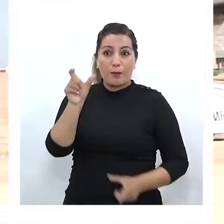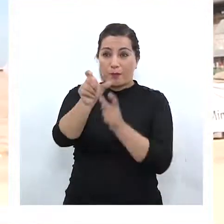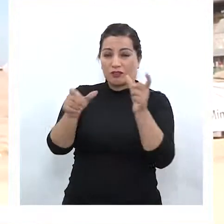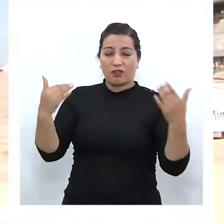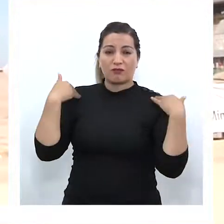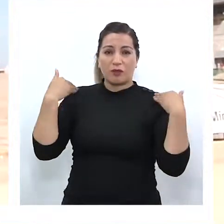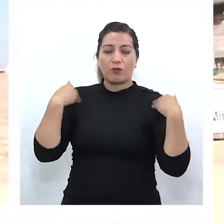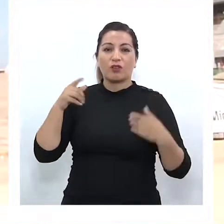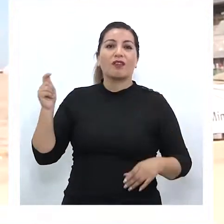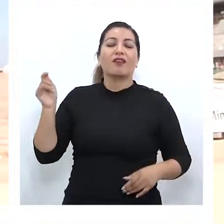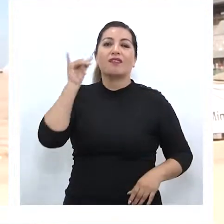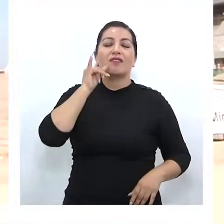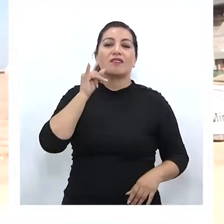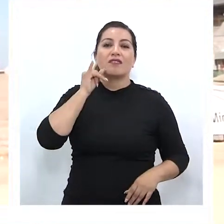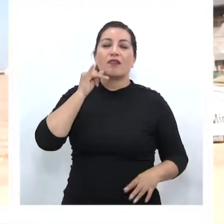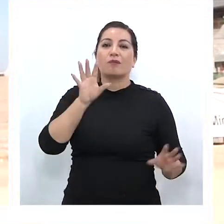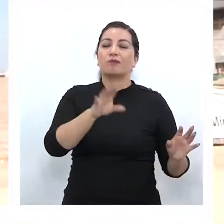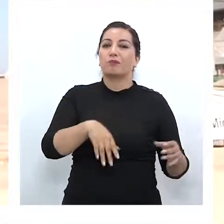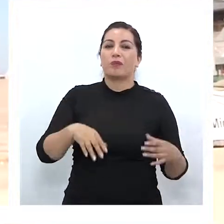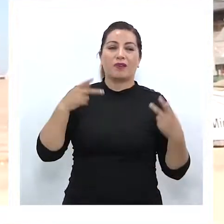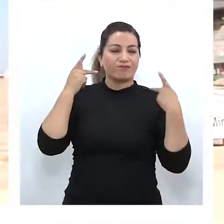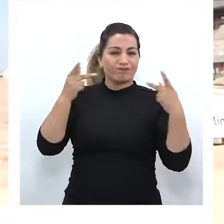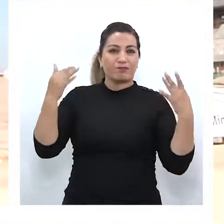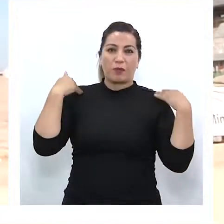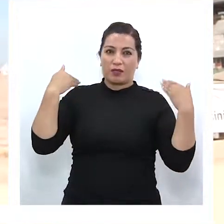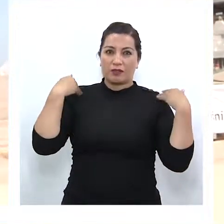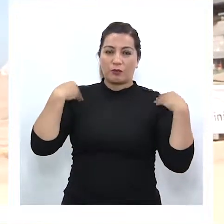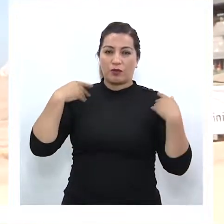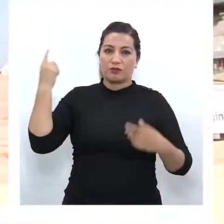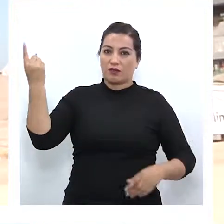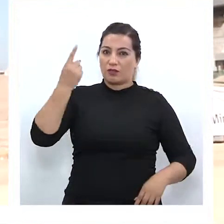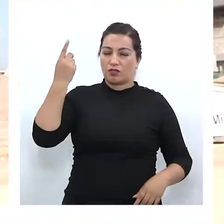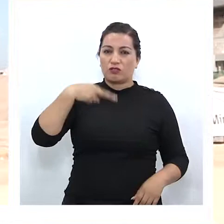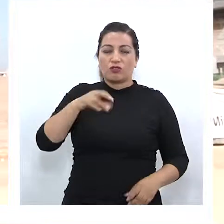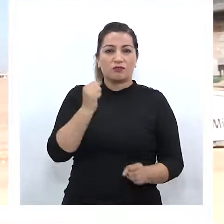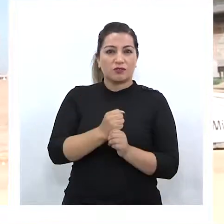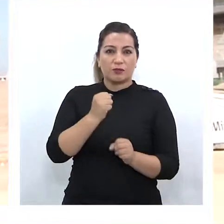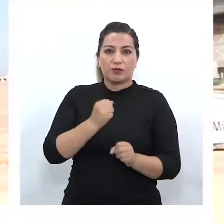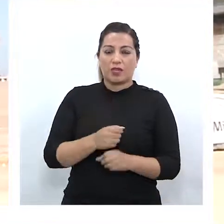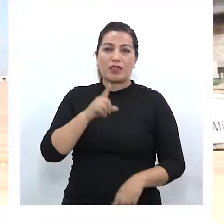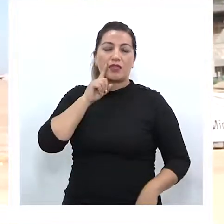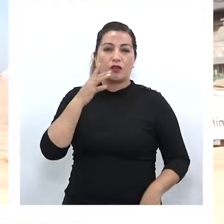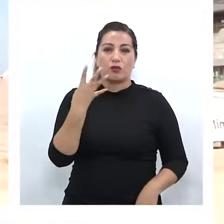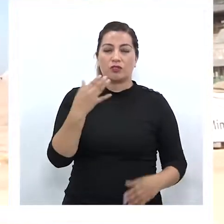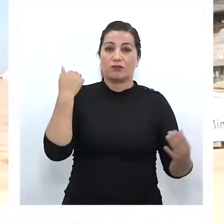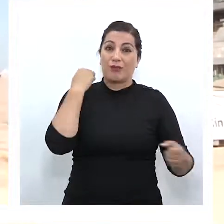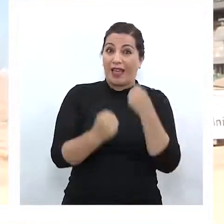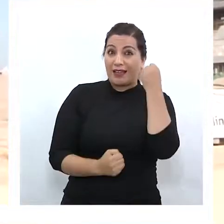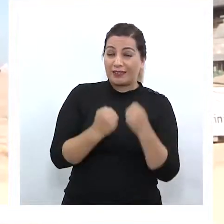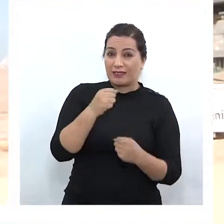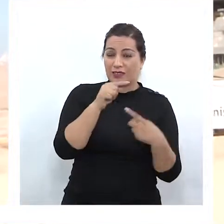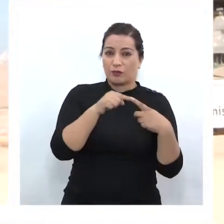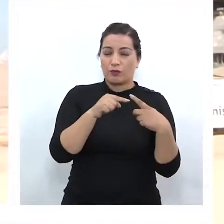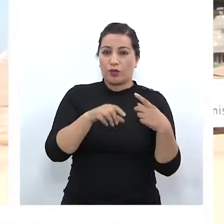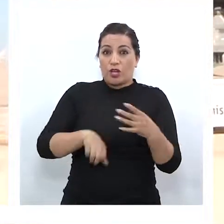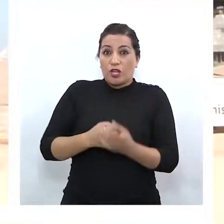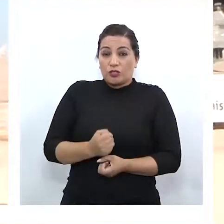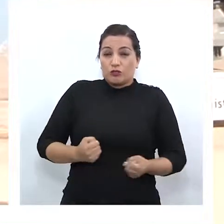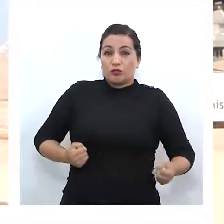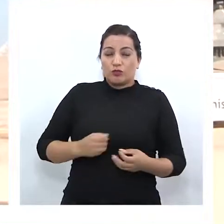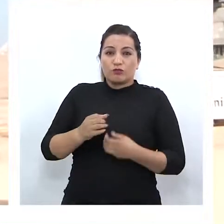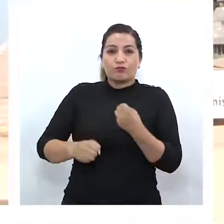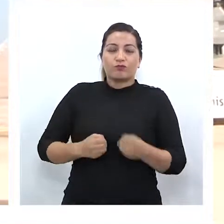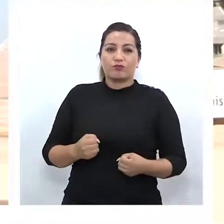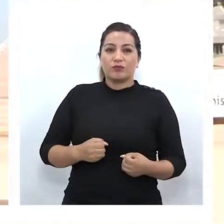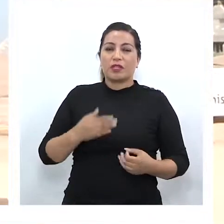deportistas de nuestra región a las selecciones nacionales. Y en eso hemos estado trabajando y ya tenemos cuatro disciplinas deportivas que es el atletismo, el judo, el